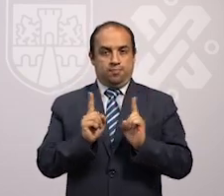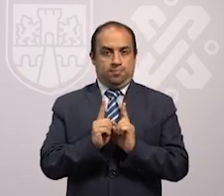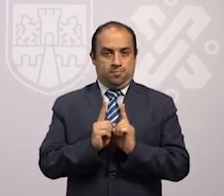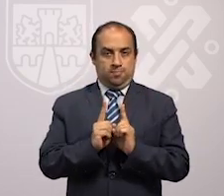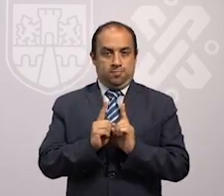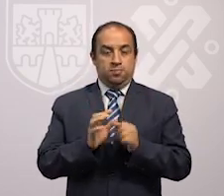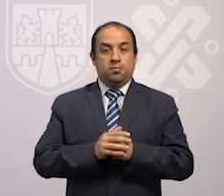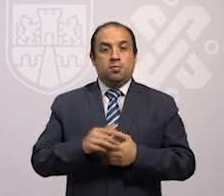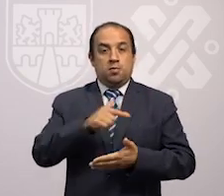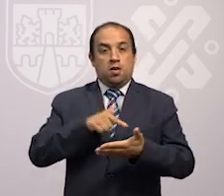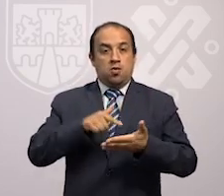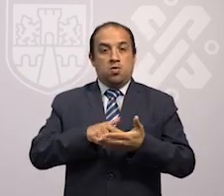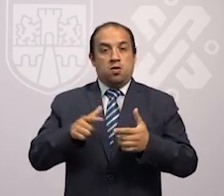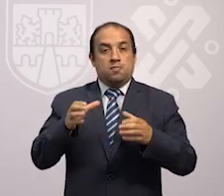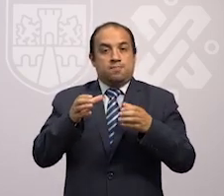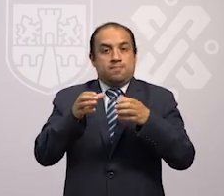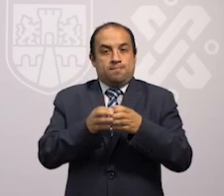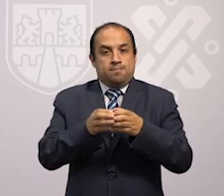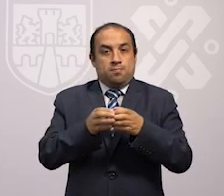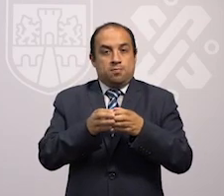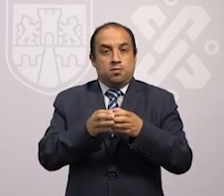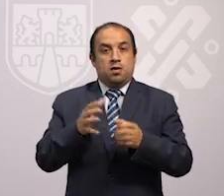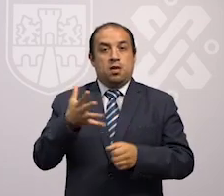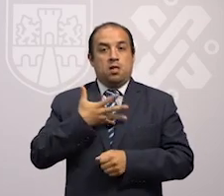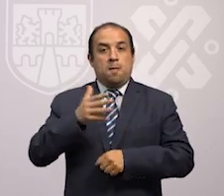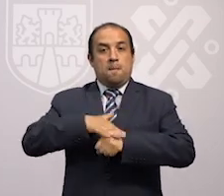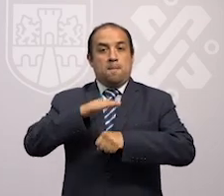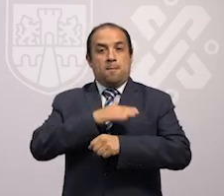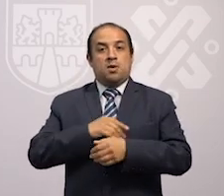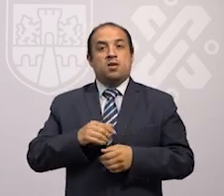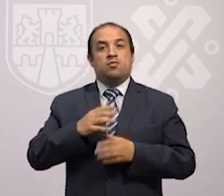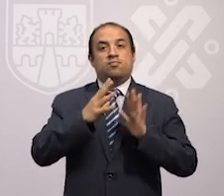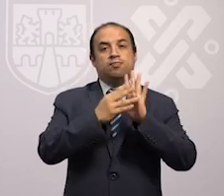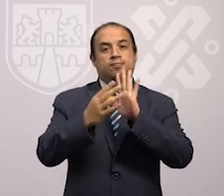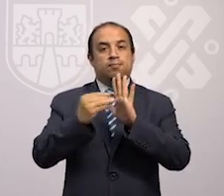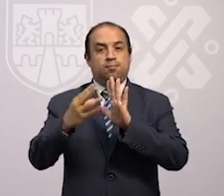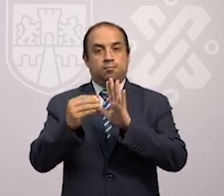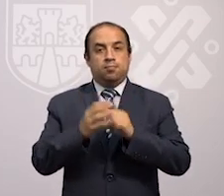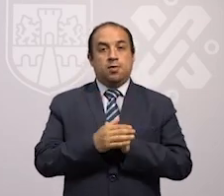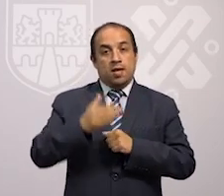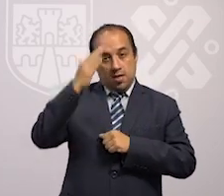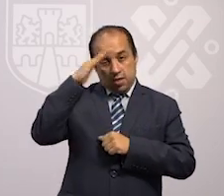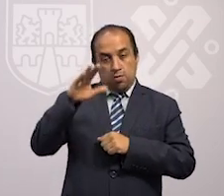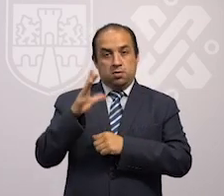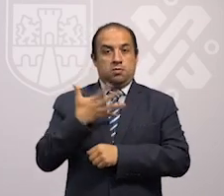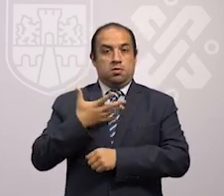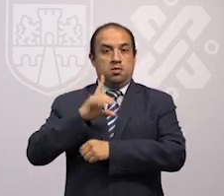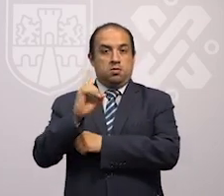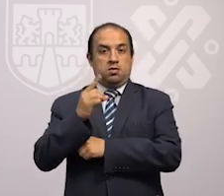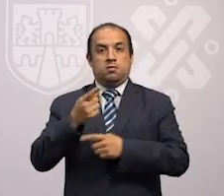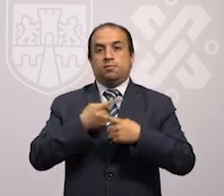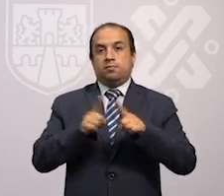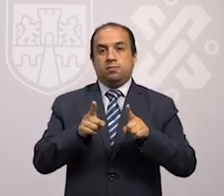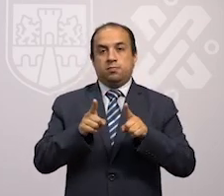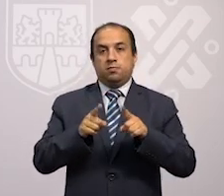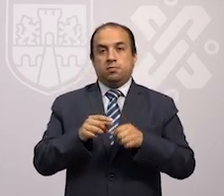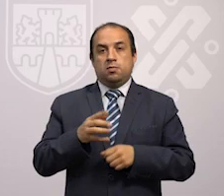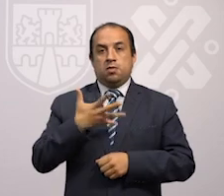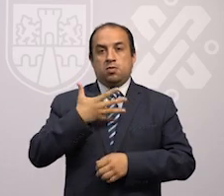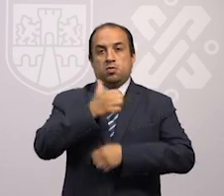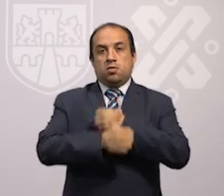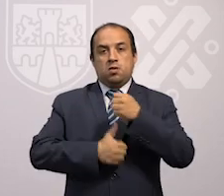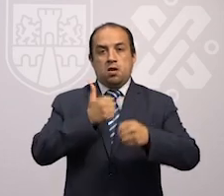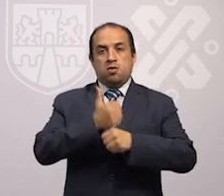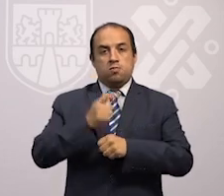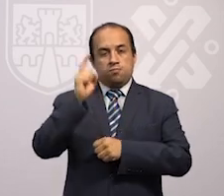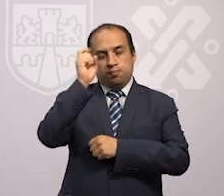distancia, en lugares cerrados donde hay más contagios. Sabemos que será un diciembre atípico, ha sido un año